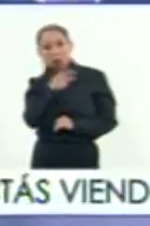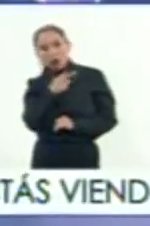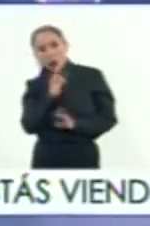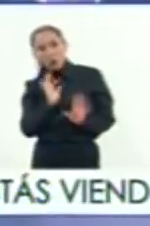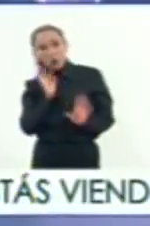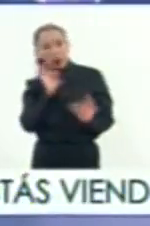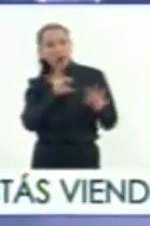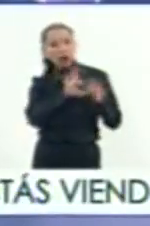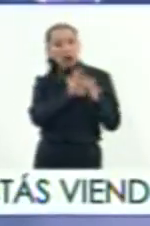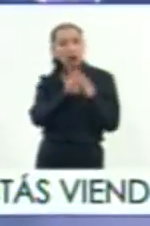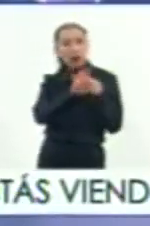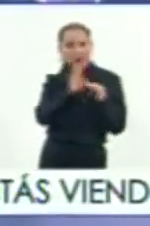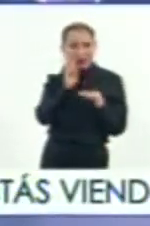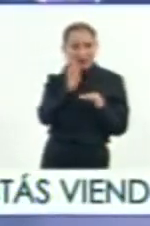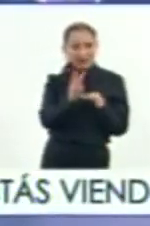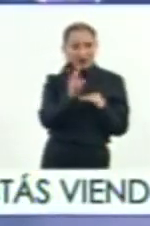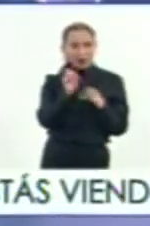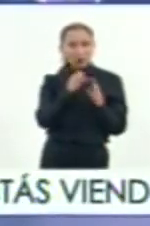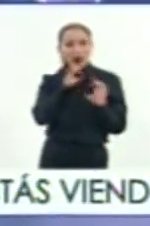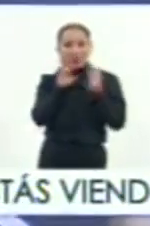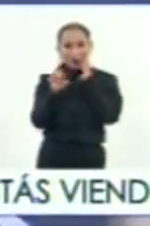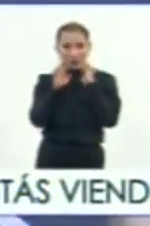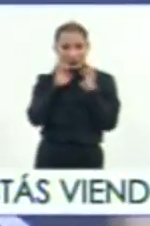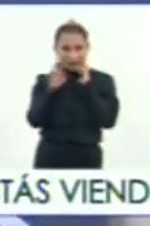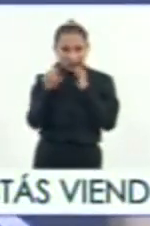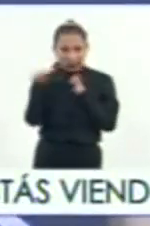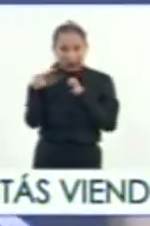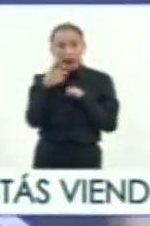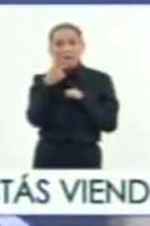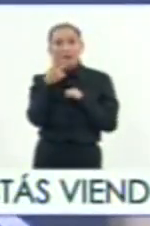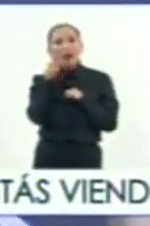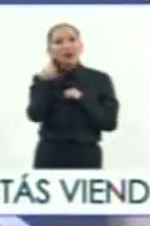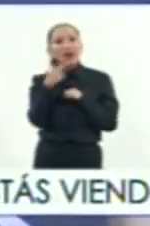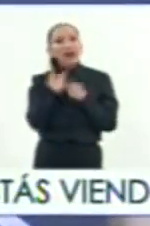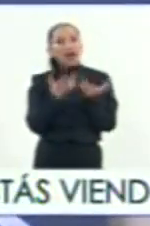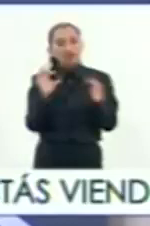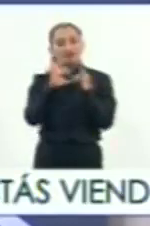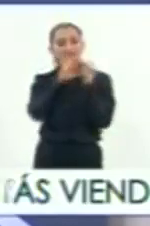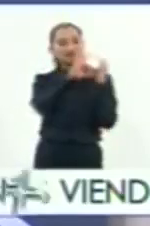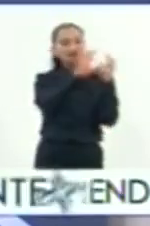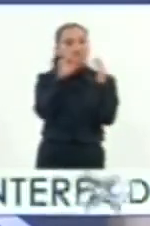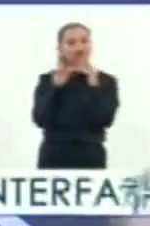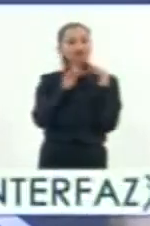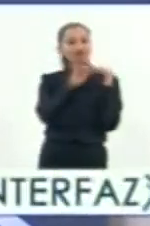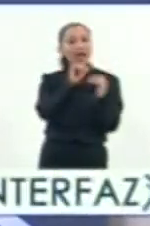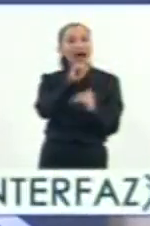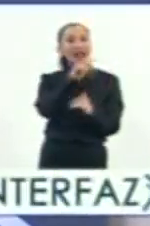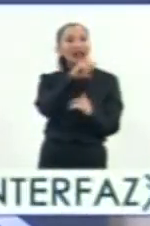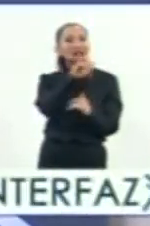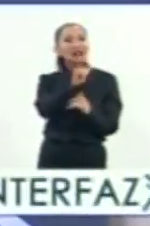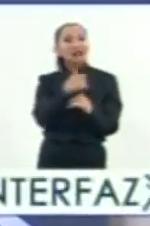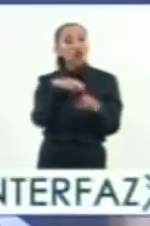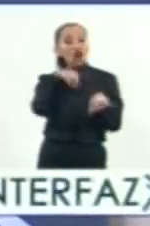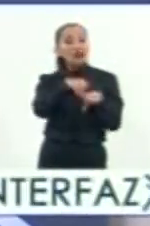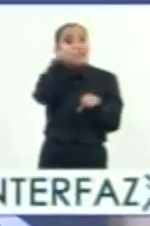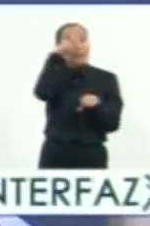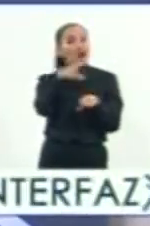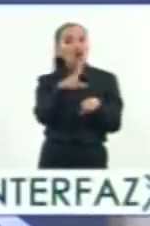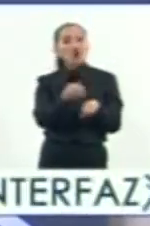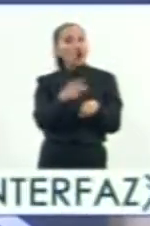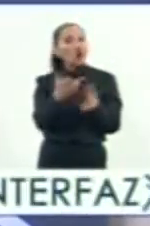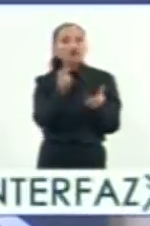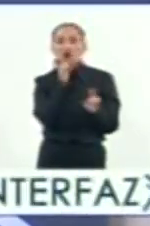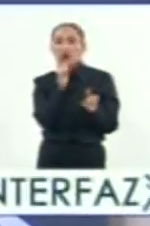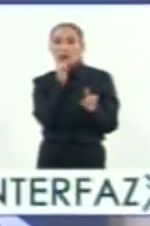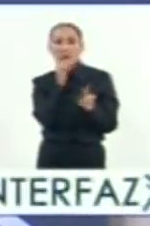Y en el corte veíamos en una entrevista que habla justamente de las alianzas. No es la conquista de México porque México como